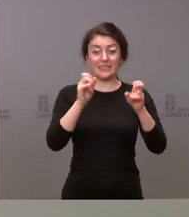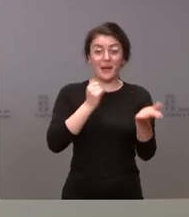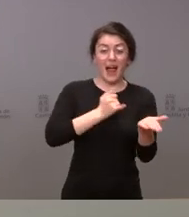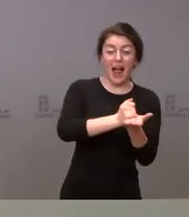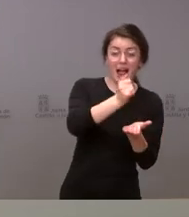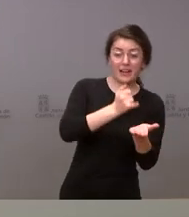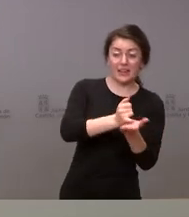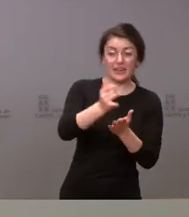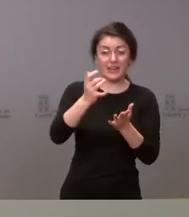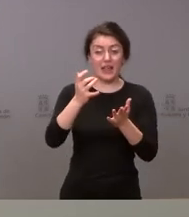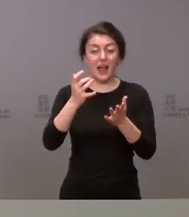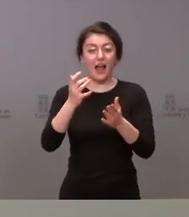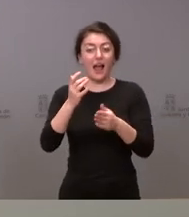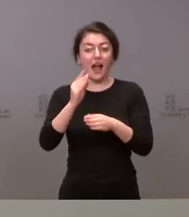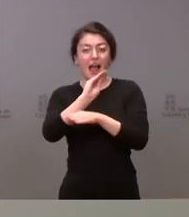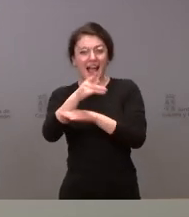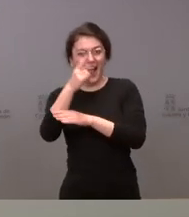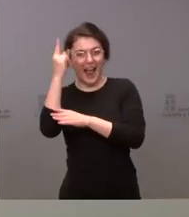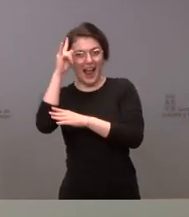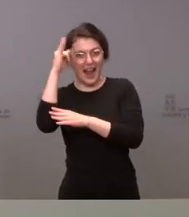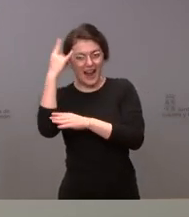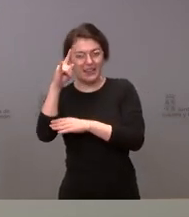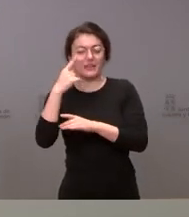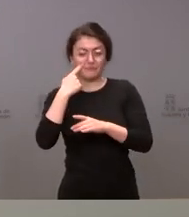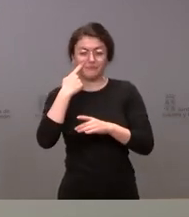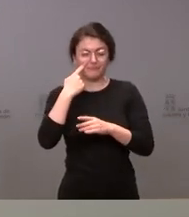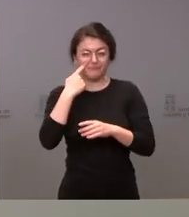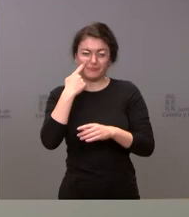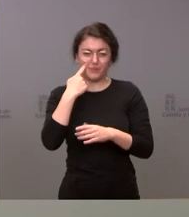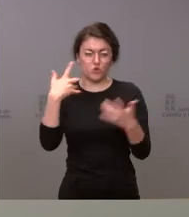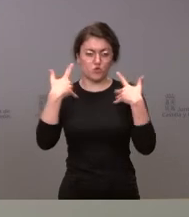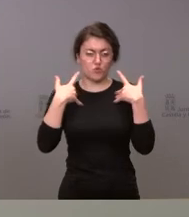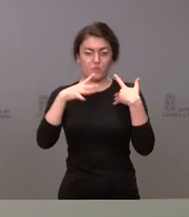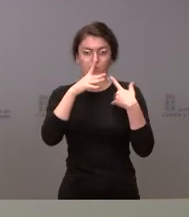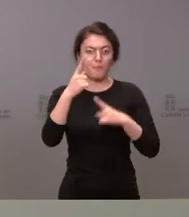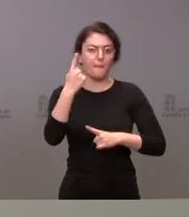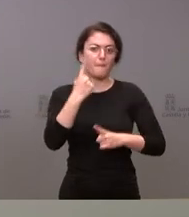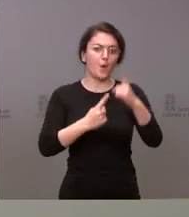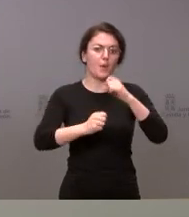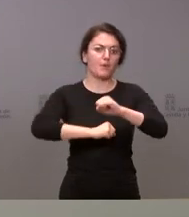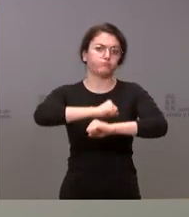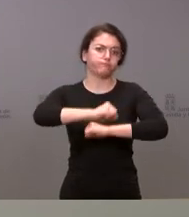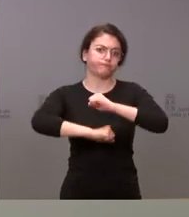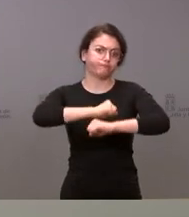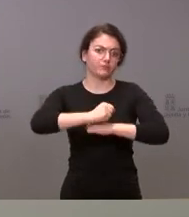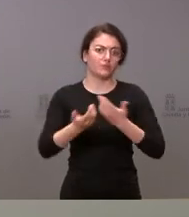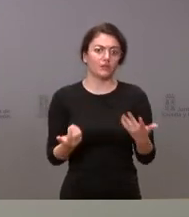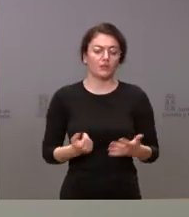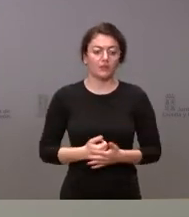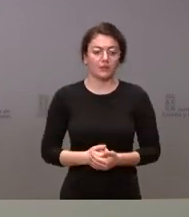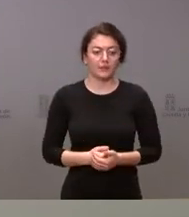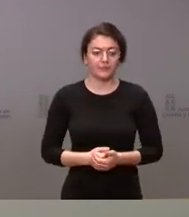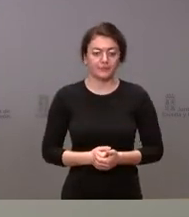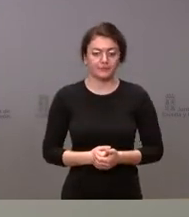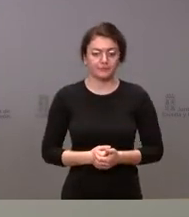muy mal porque se le vienen acumulando una serie de problemas muy graves y sobre los cuales